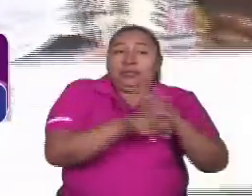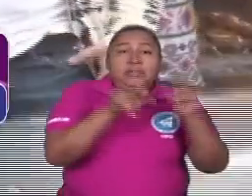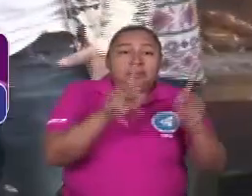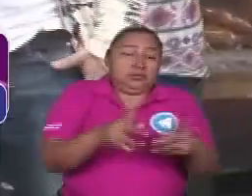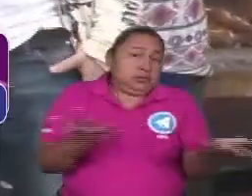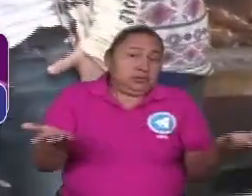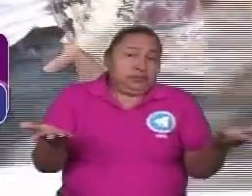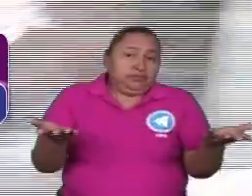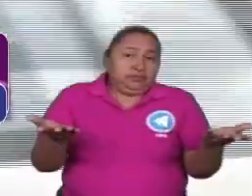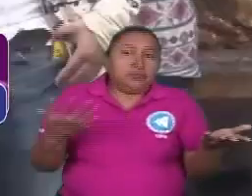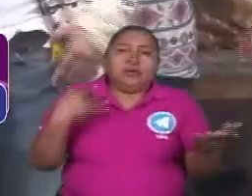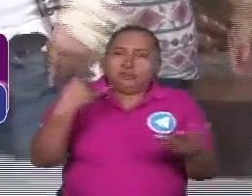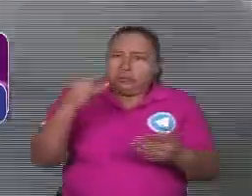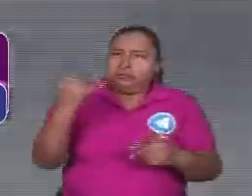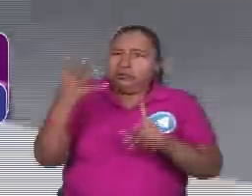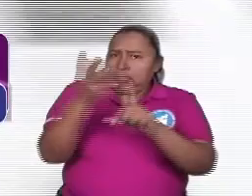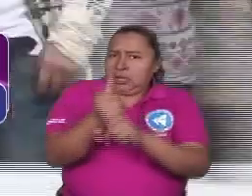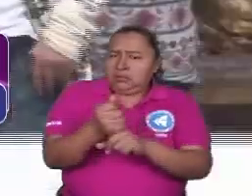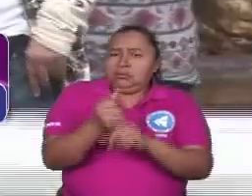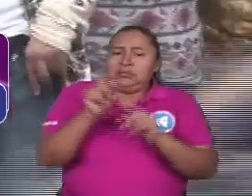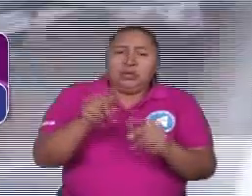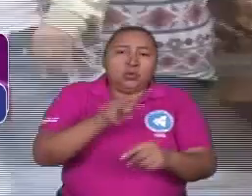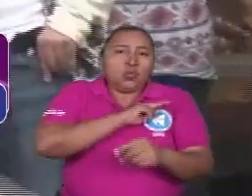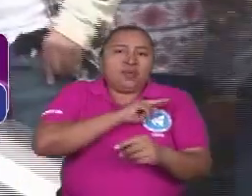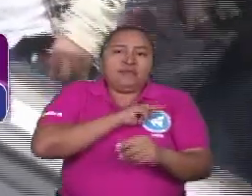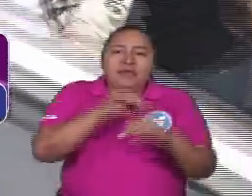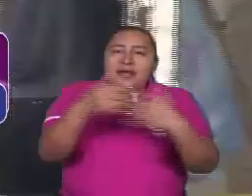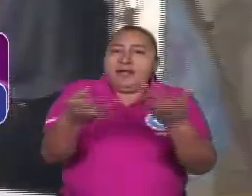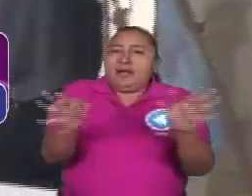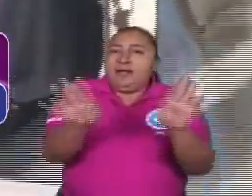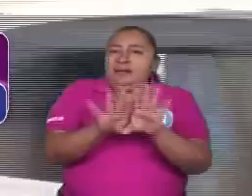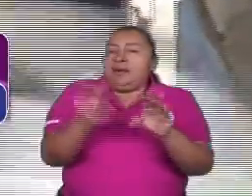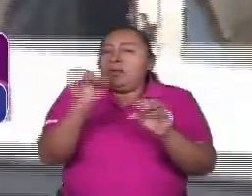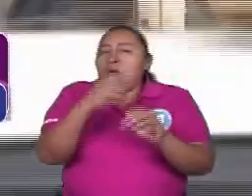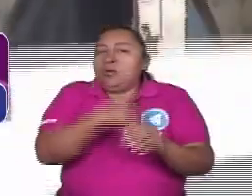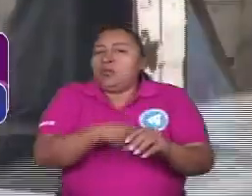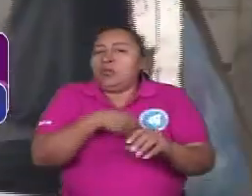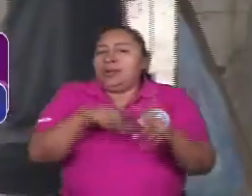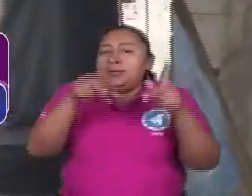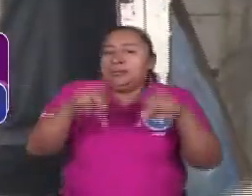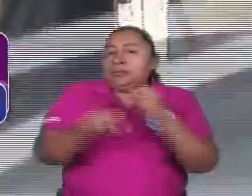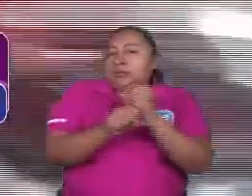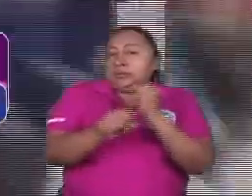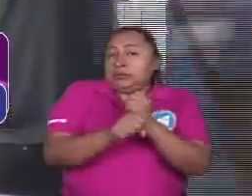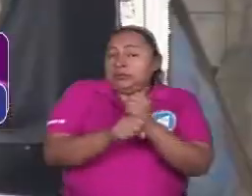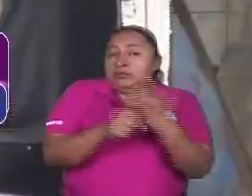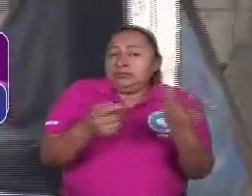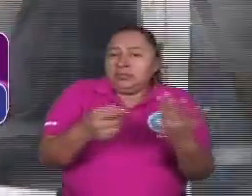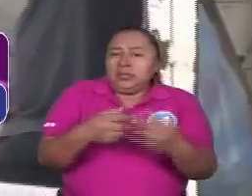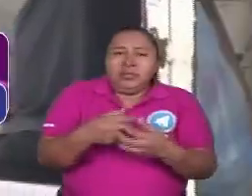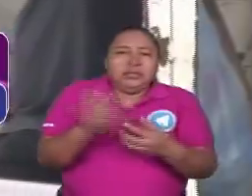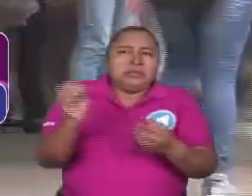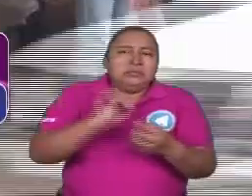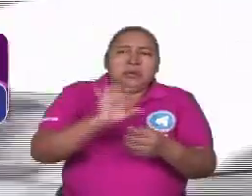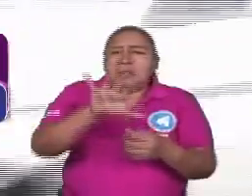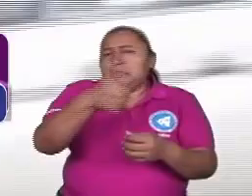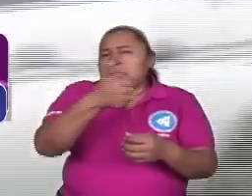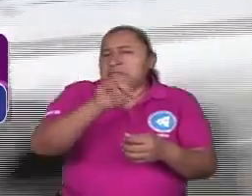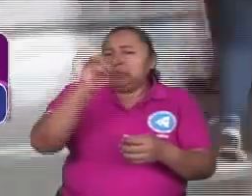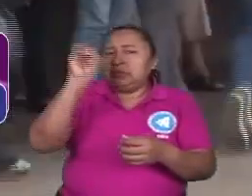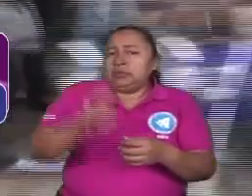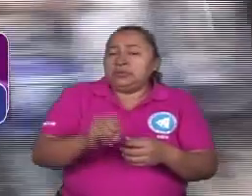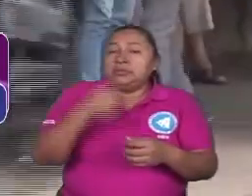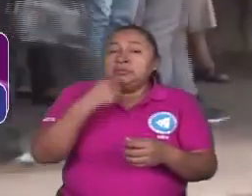la clase trabajadora. Sí, son logros para la clase, no había nada suficiente aula ni centro de educación para los trabajadores, ¿ves?, casi 60%,